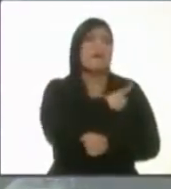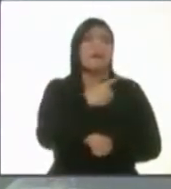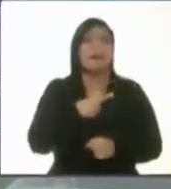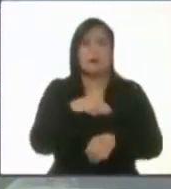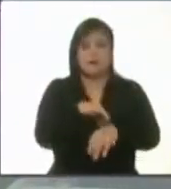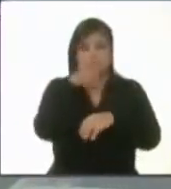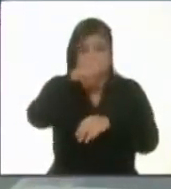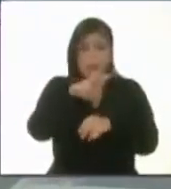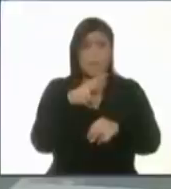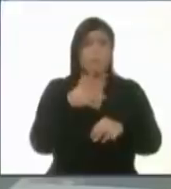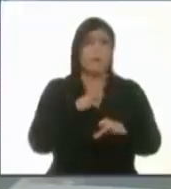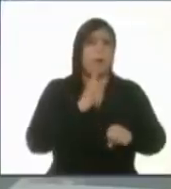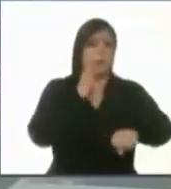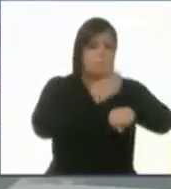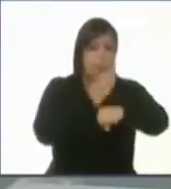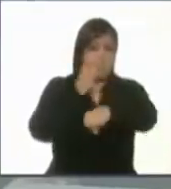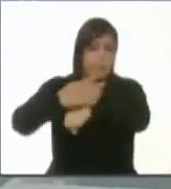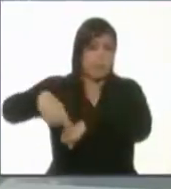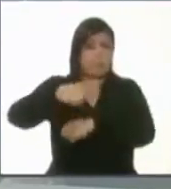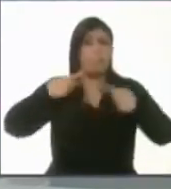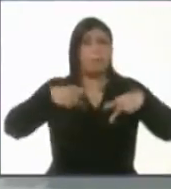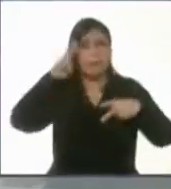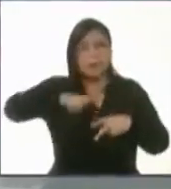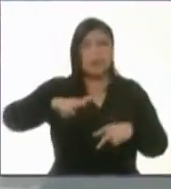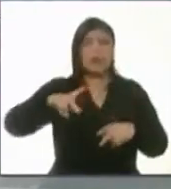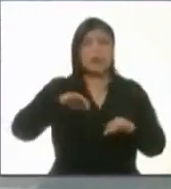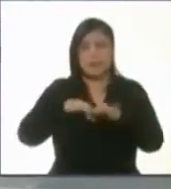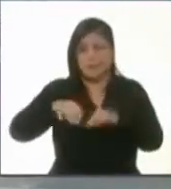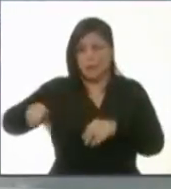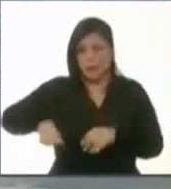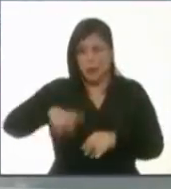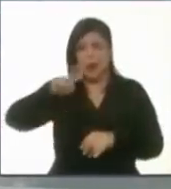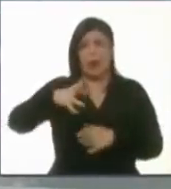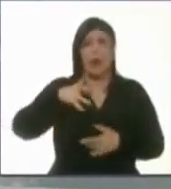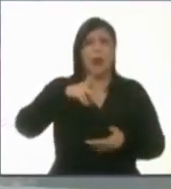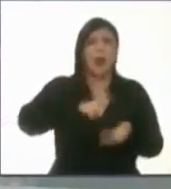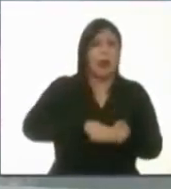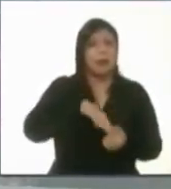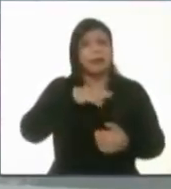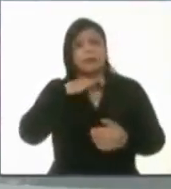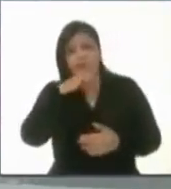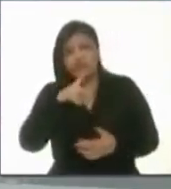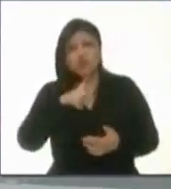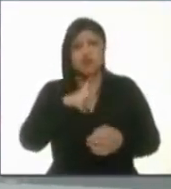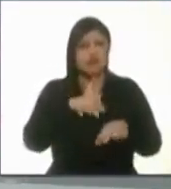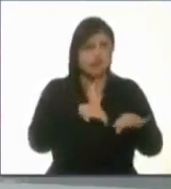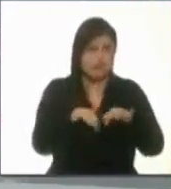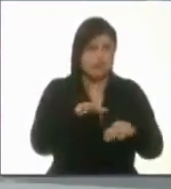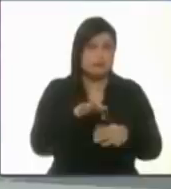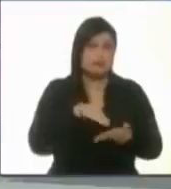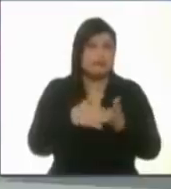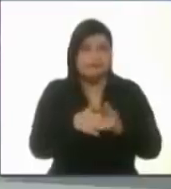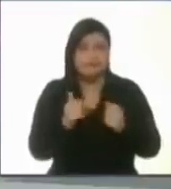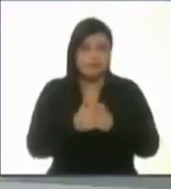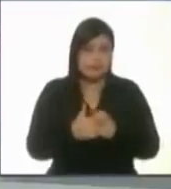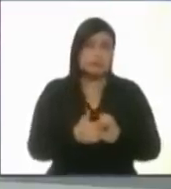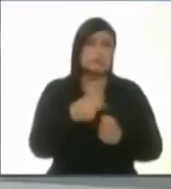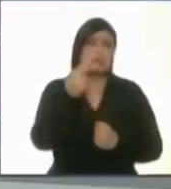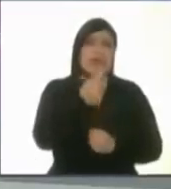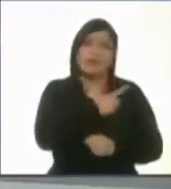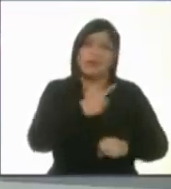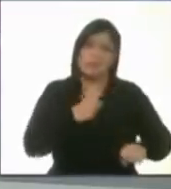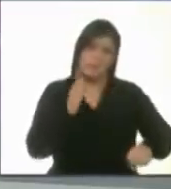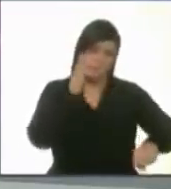reales en contra de todo aquel servidor público que cometa actos de corrupción con una pena